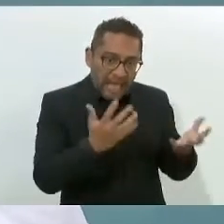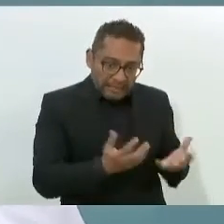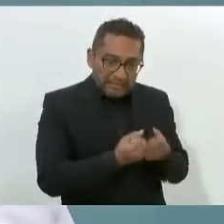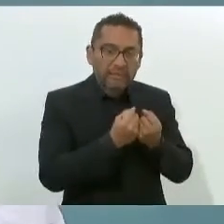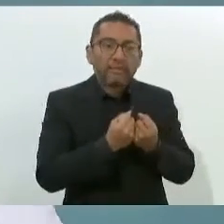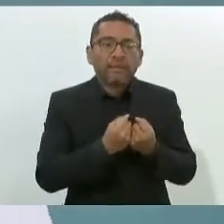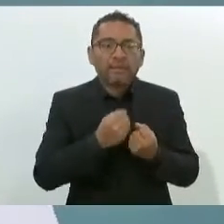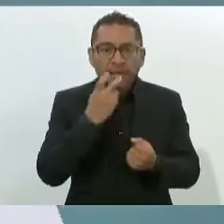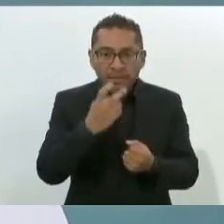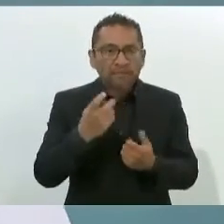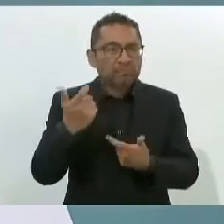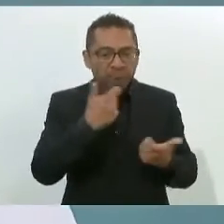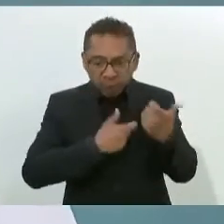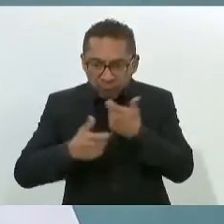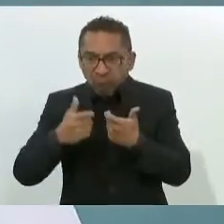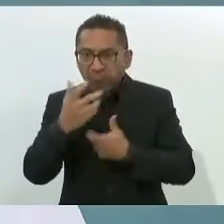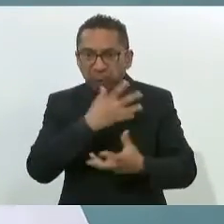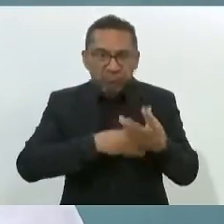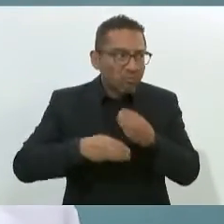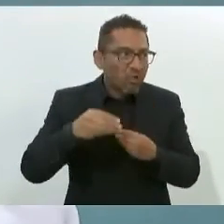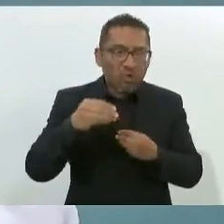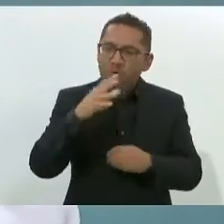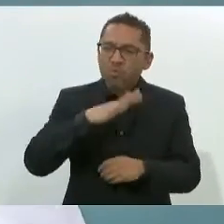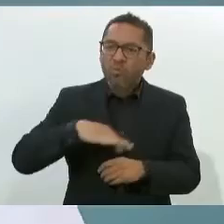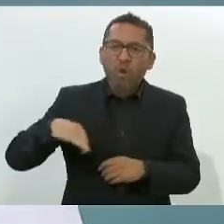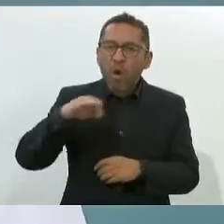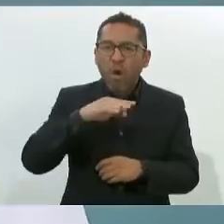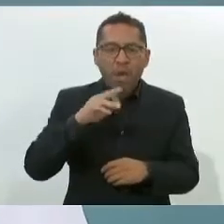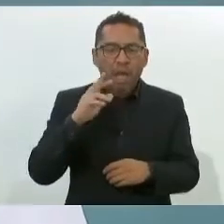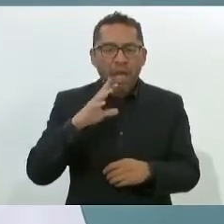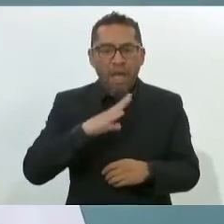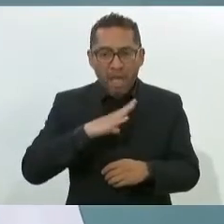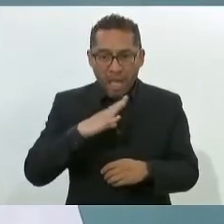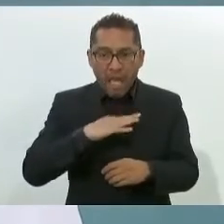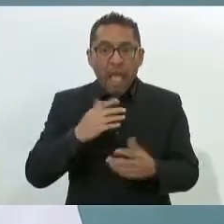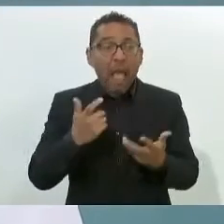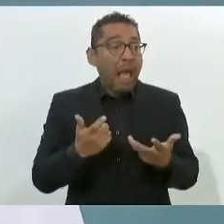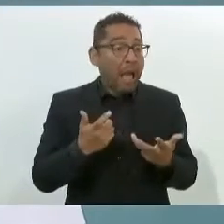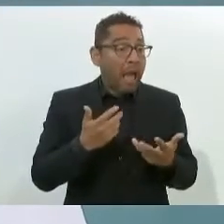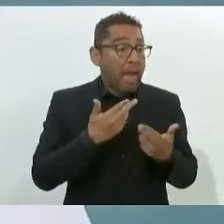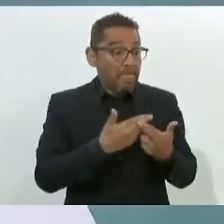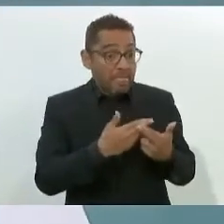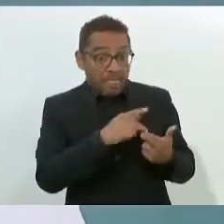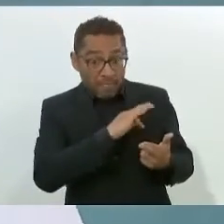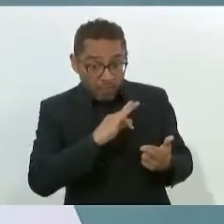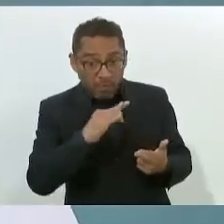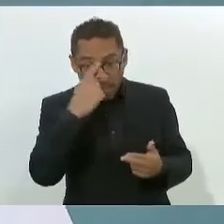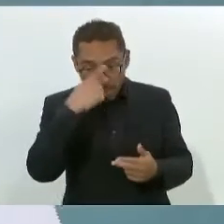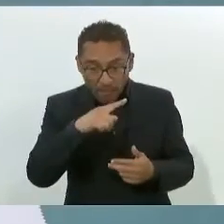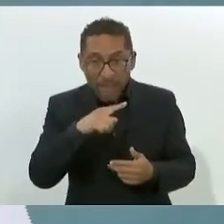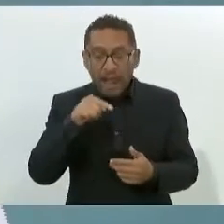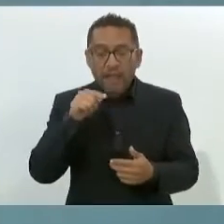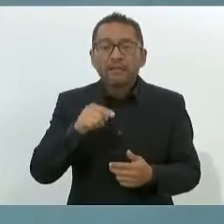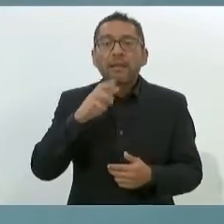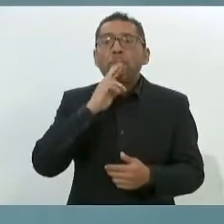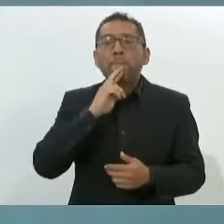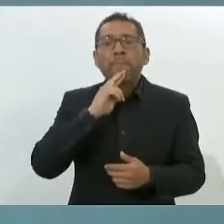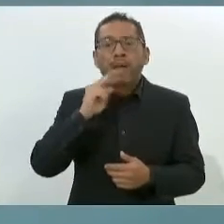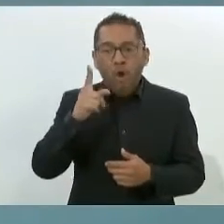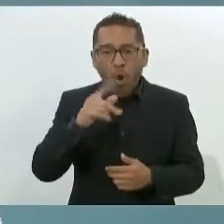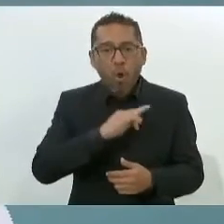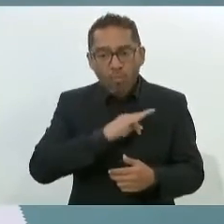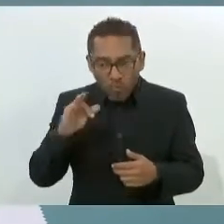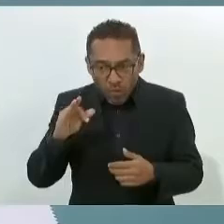ni todo lo que ha estado al alcance, presidente, para poder enfrentar en las mejores condiciones y con